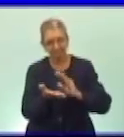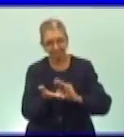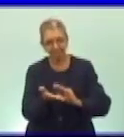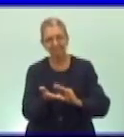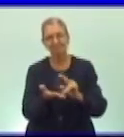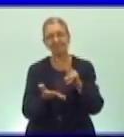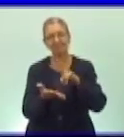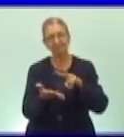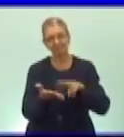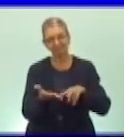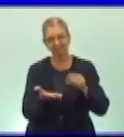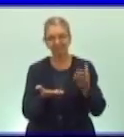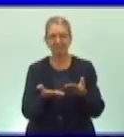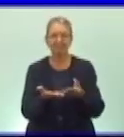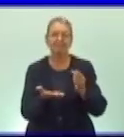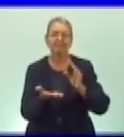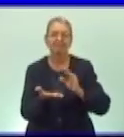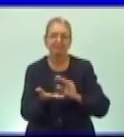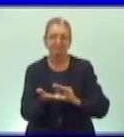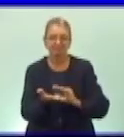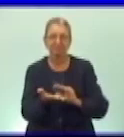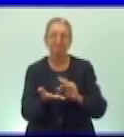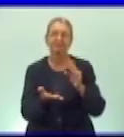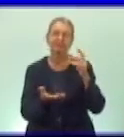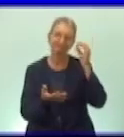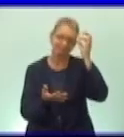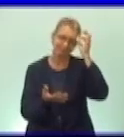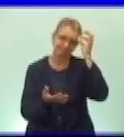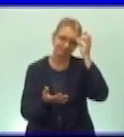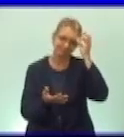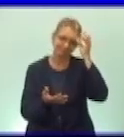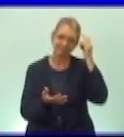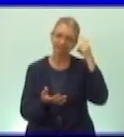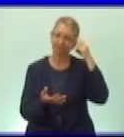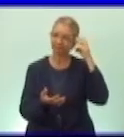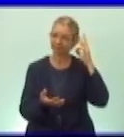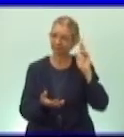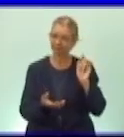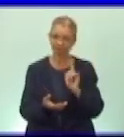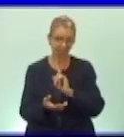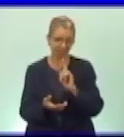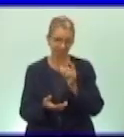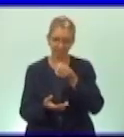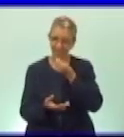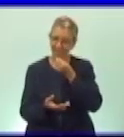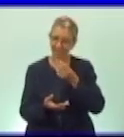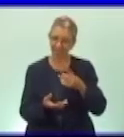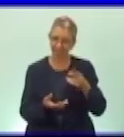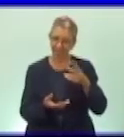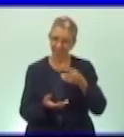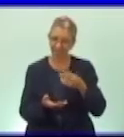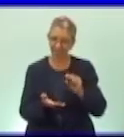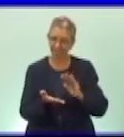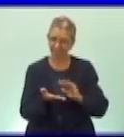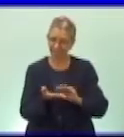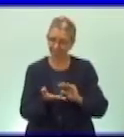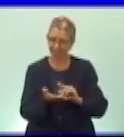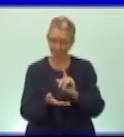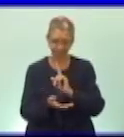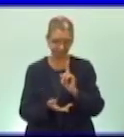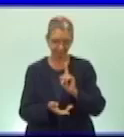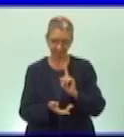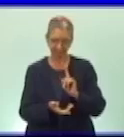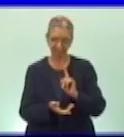y el libro de español. Recuerden que no podemos recortar esas páginas.